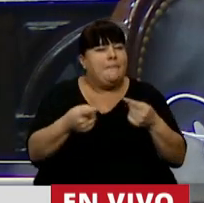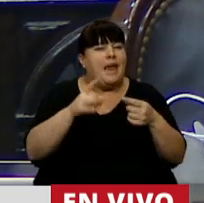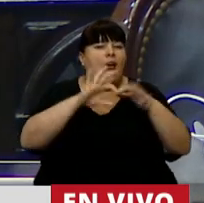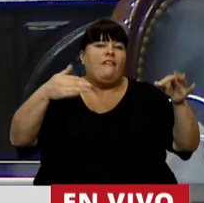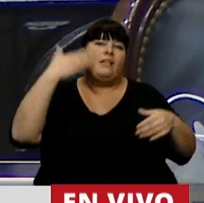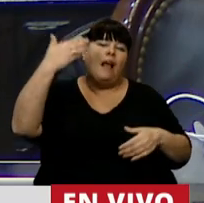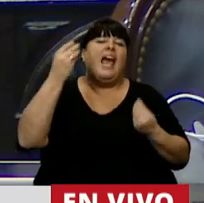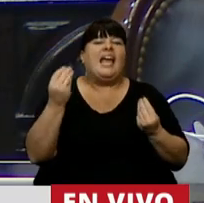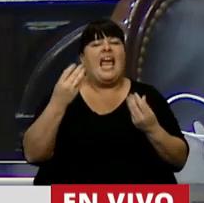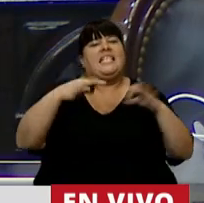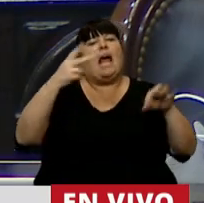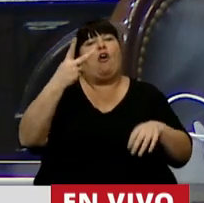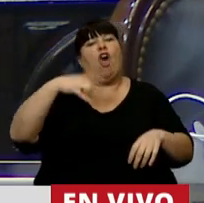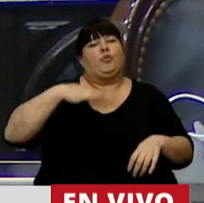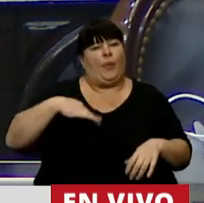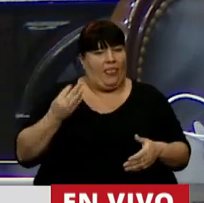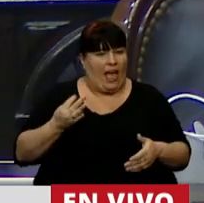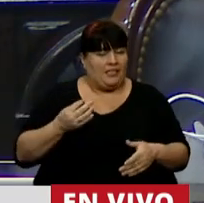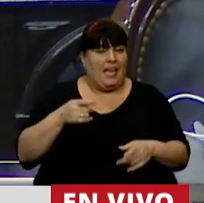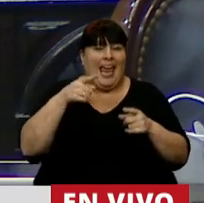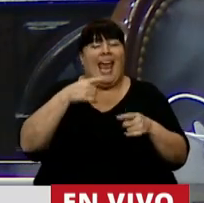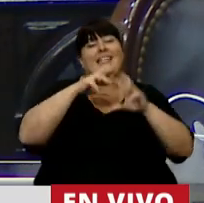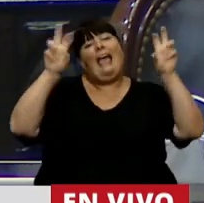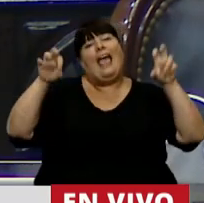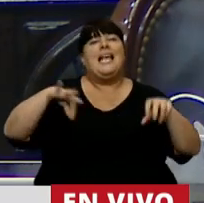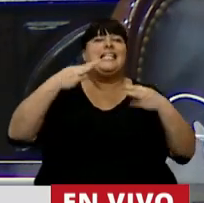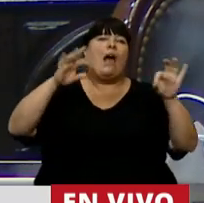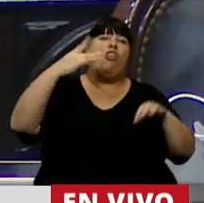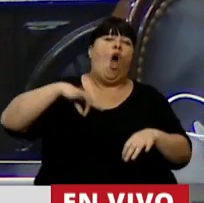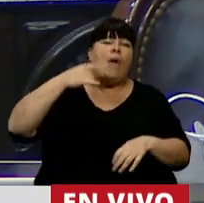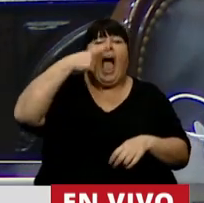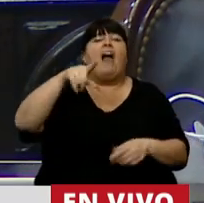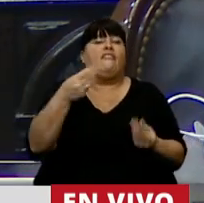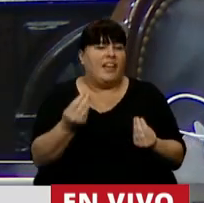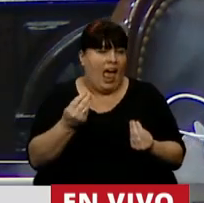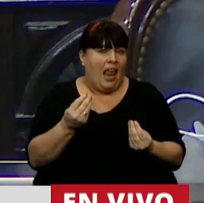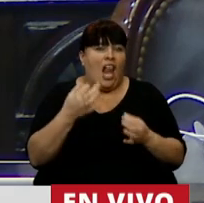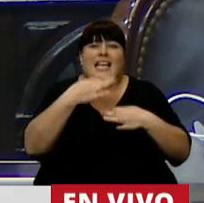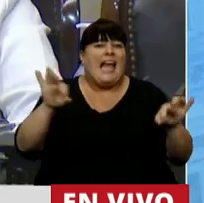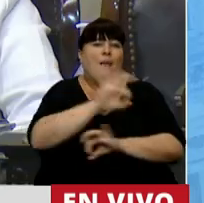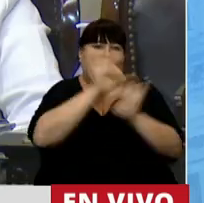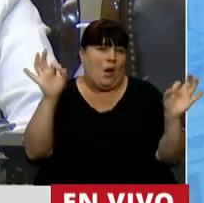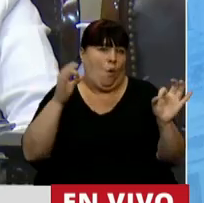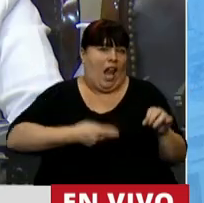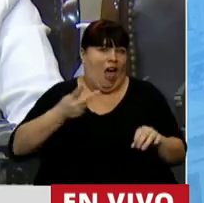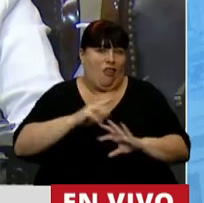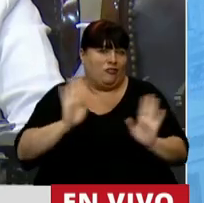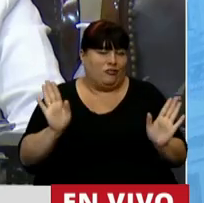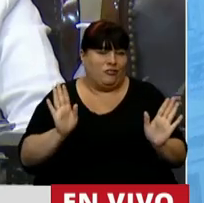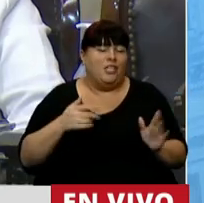ese eslogan que es el de salvar dos vidas. Porque detrás de ese eslogan, en definitiva, lo que están haciendo es no salvar ninguna de las dos.